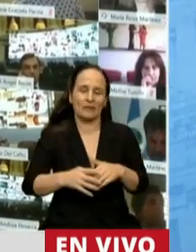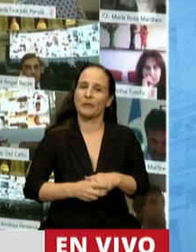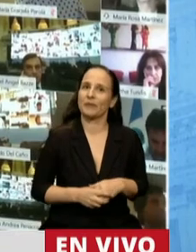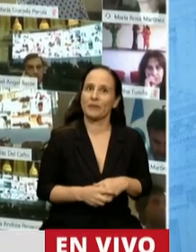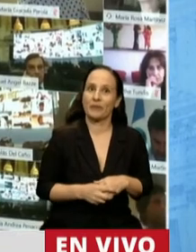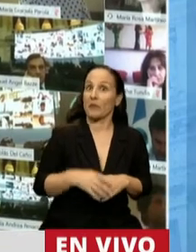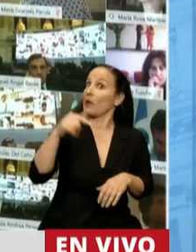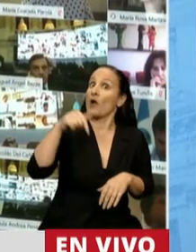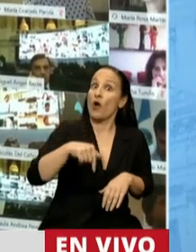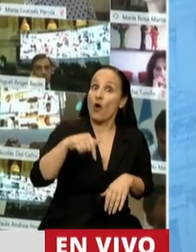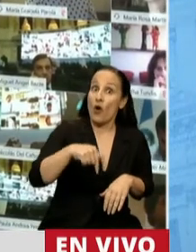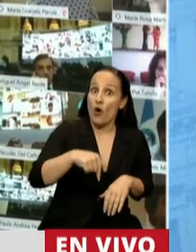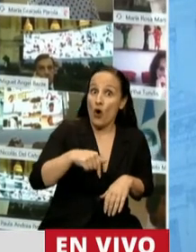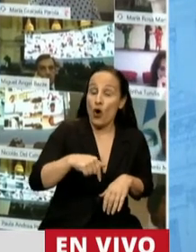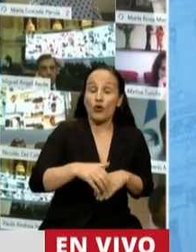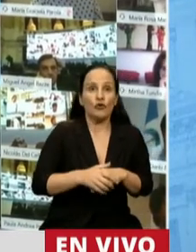señor presidente,